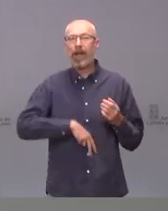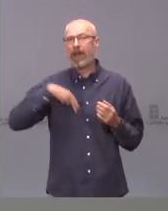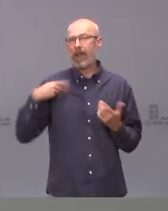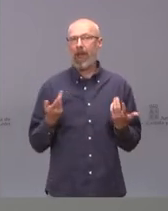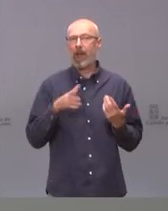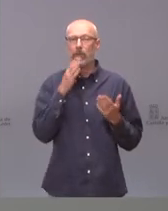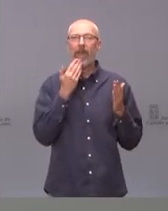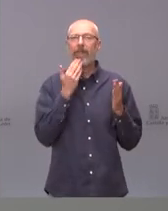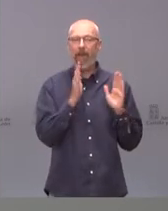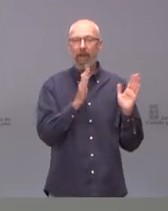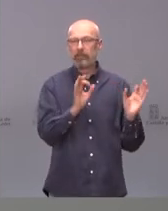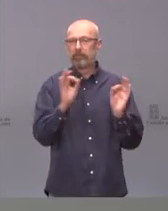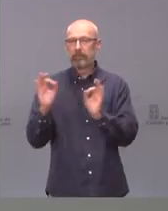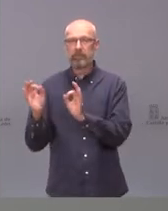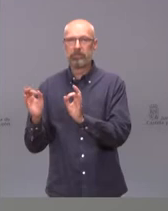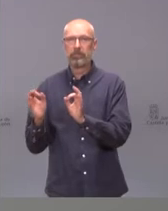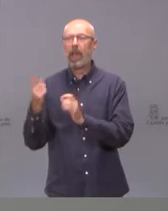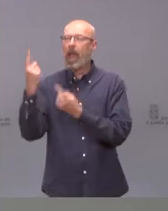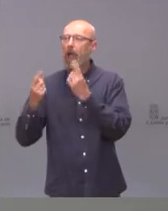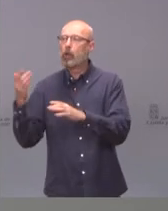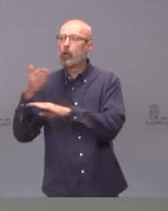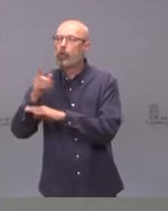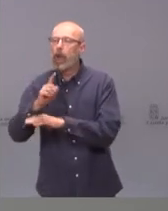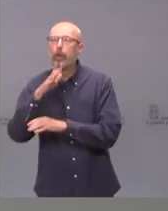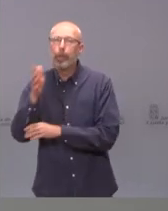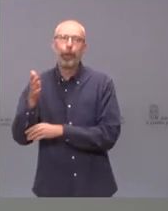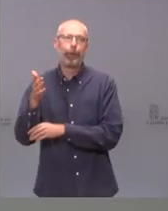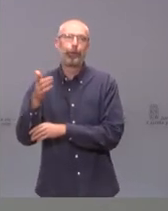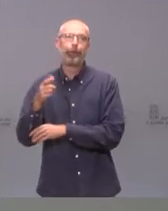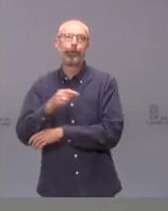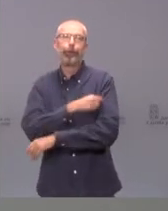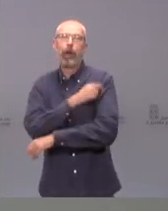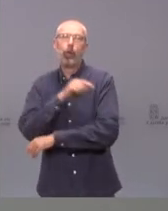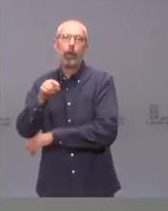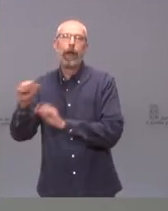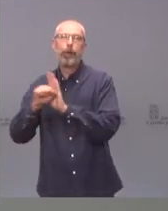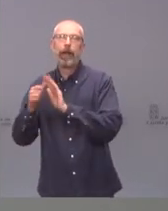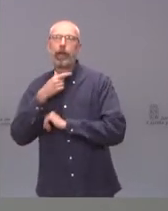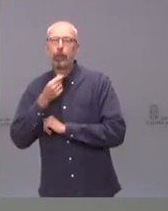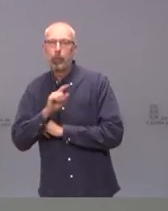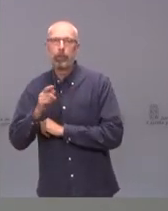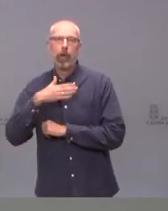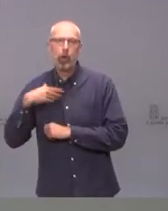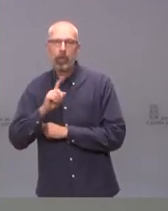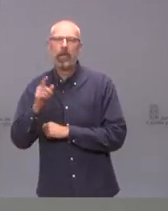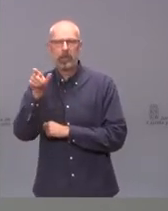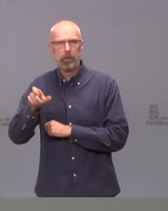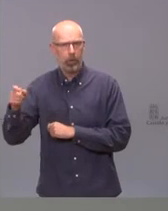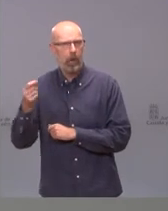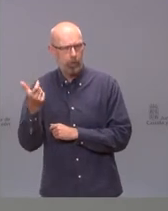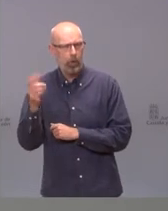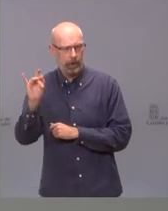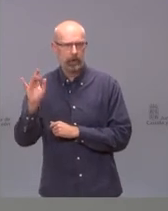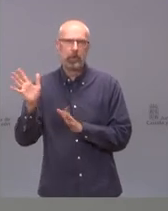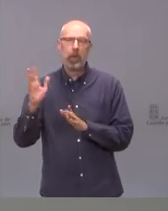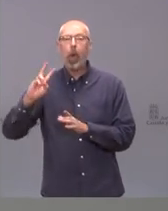motivos. Algunos no acudirán porque no se quieren vacunar con la vacuna que se está poniendo ahora, que yo creo que son pocos, pero otros pueden